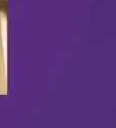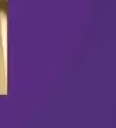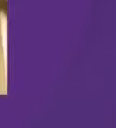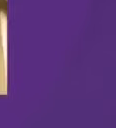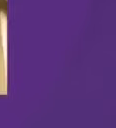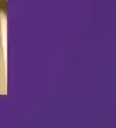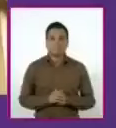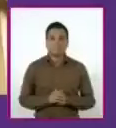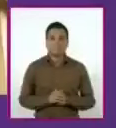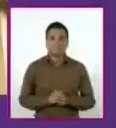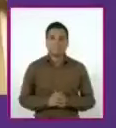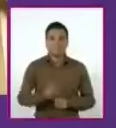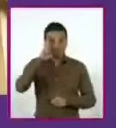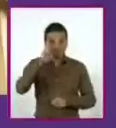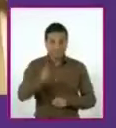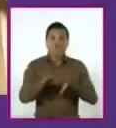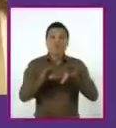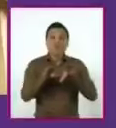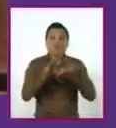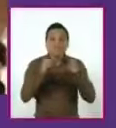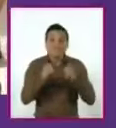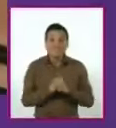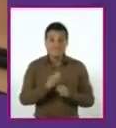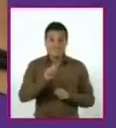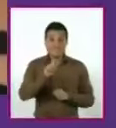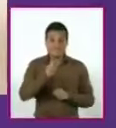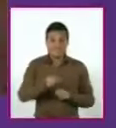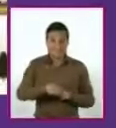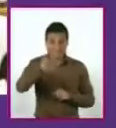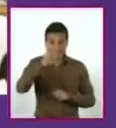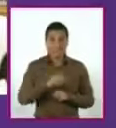Hola, ¿cómo estás? Hola. Te paso las llaves, ¿va? Va, gracias. Ahí te van.